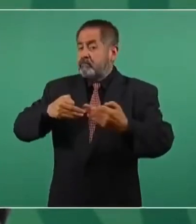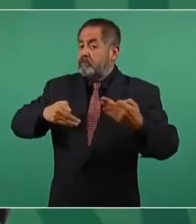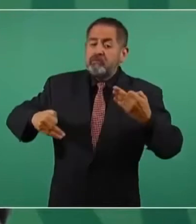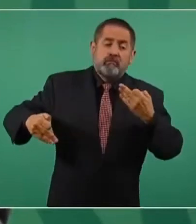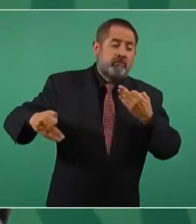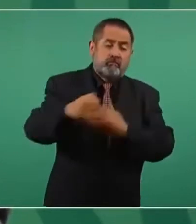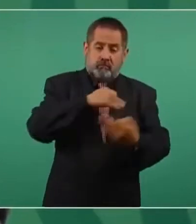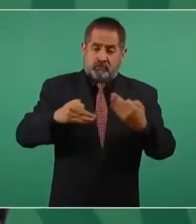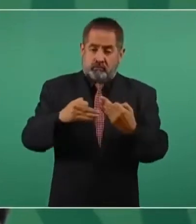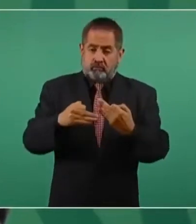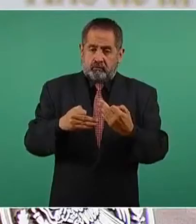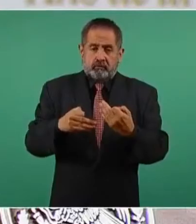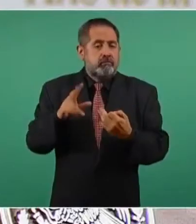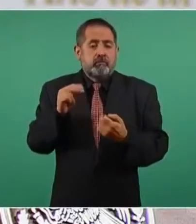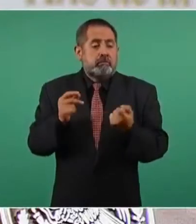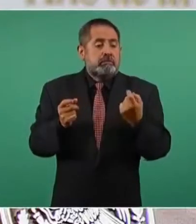el pueblo